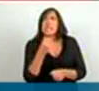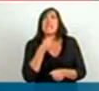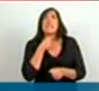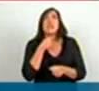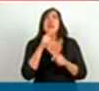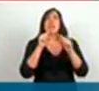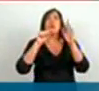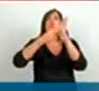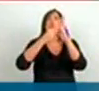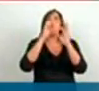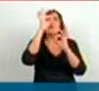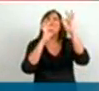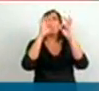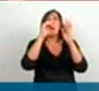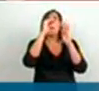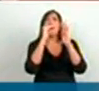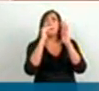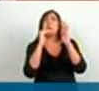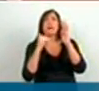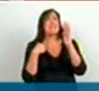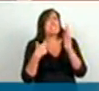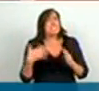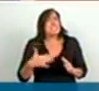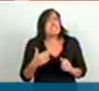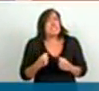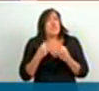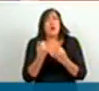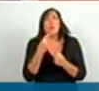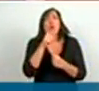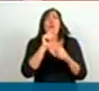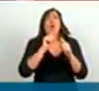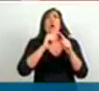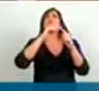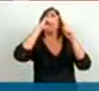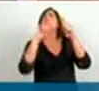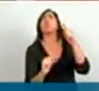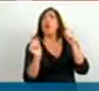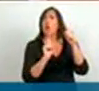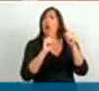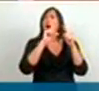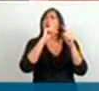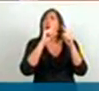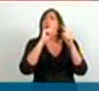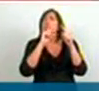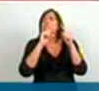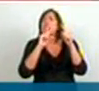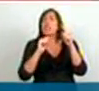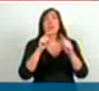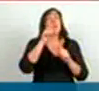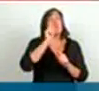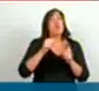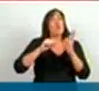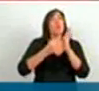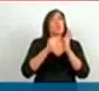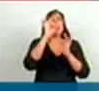mueva, se mueve muy, muy lentamente. Haber disminuido el índice de Gini